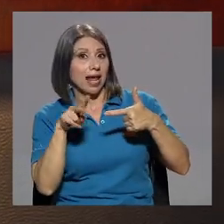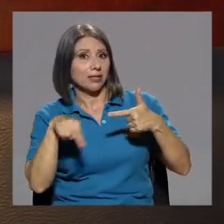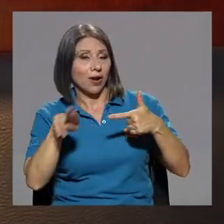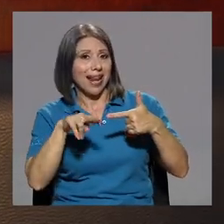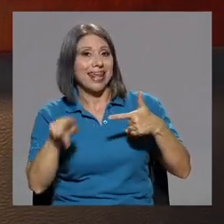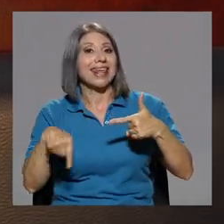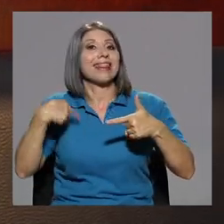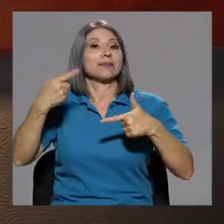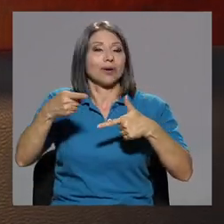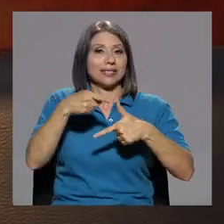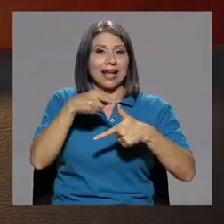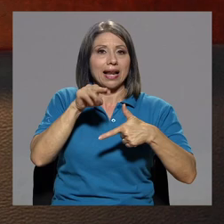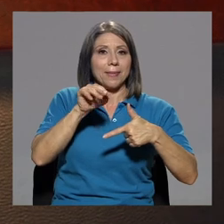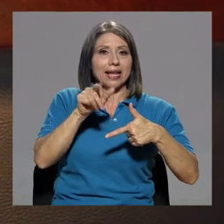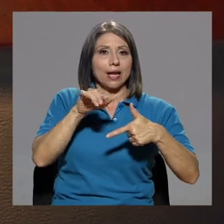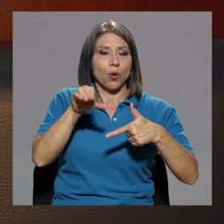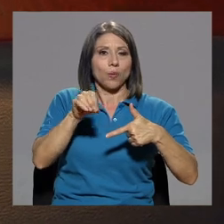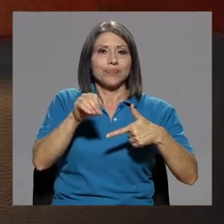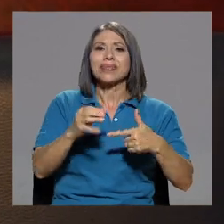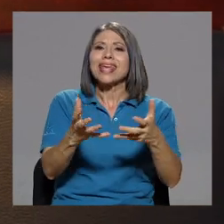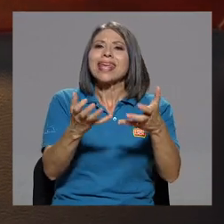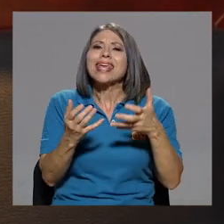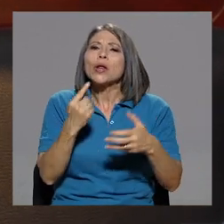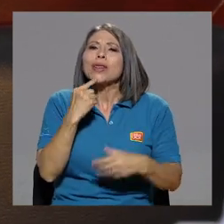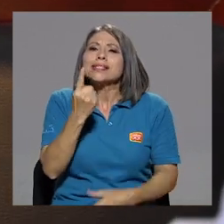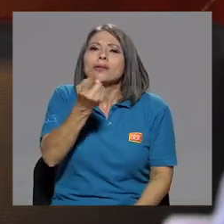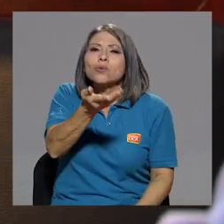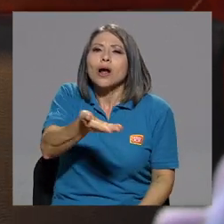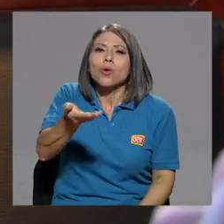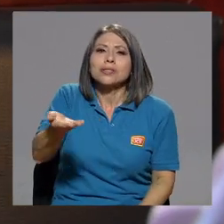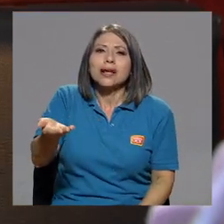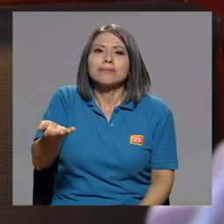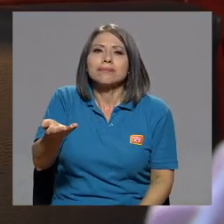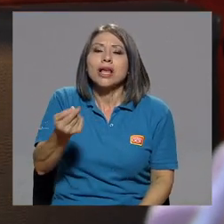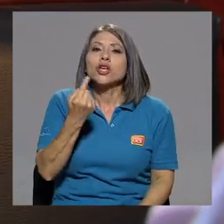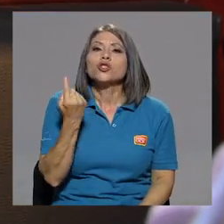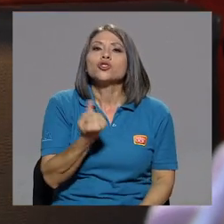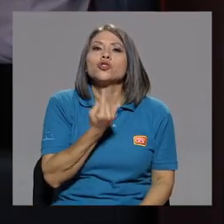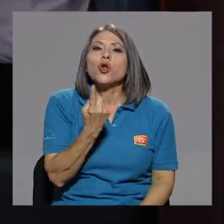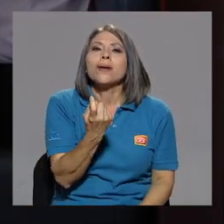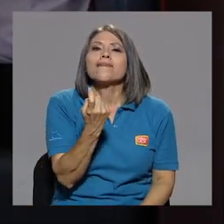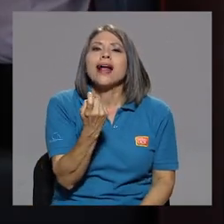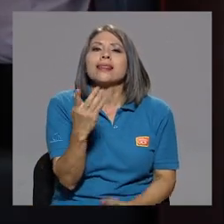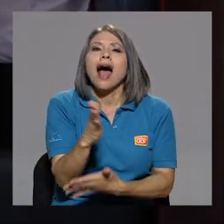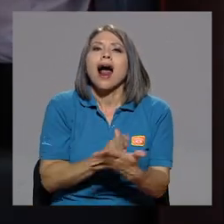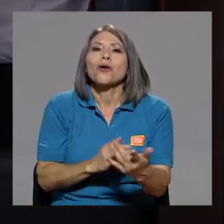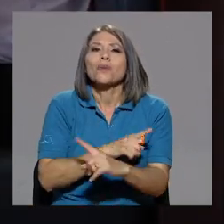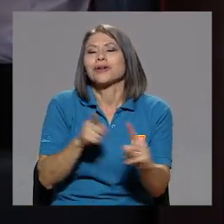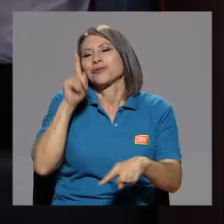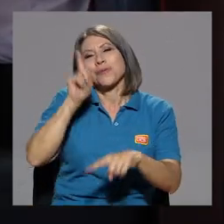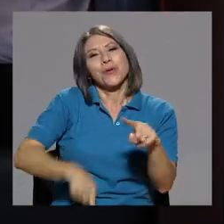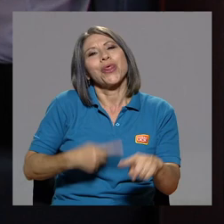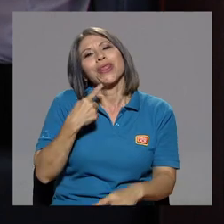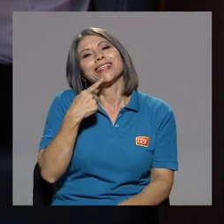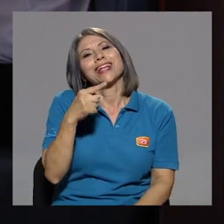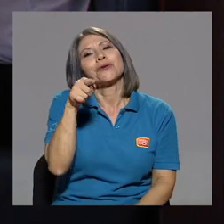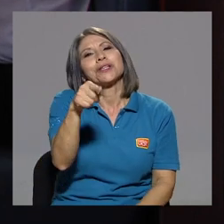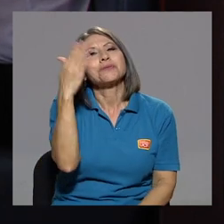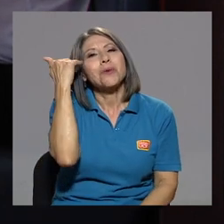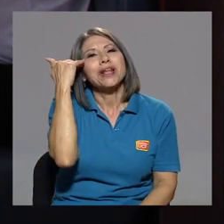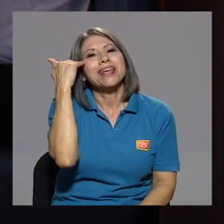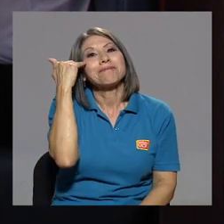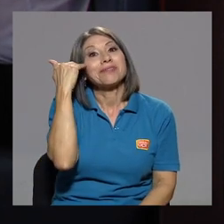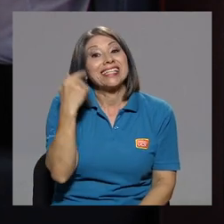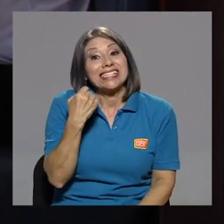Quiero decirles una cosa. Solo me falta algo, pero no les puedo decir por qué. Entonces no se me cumple.